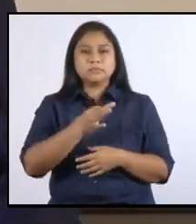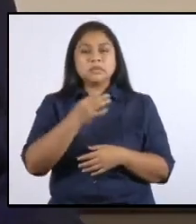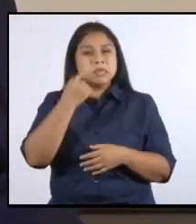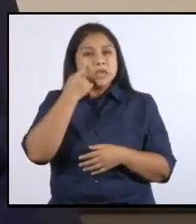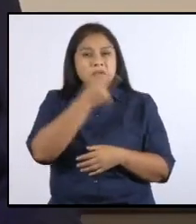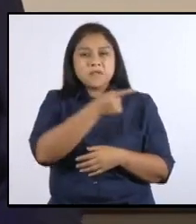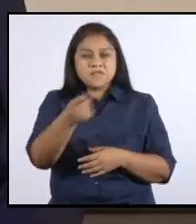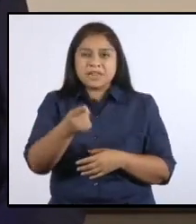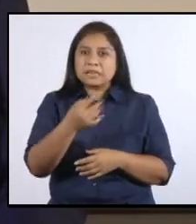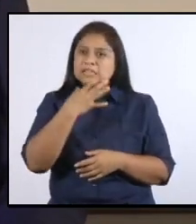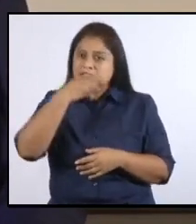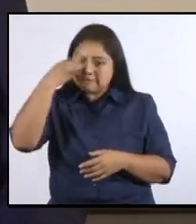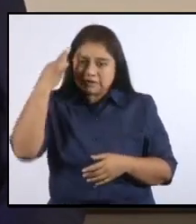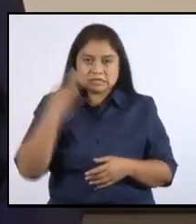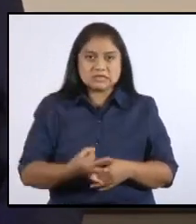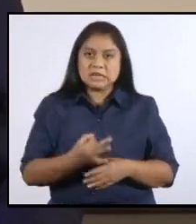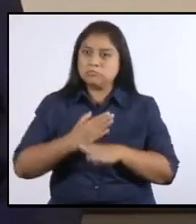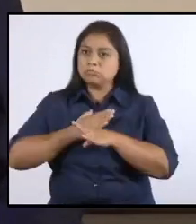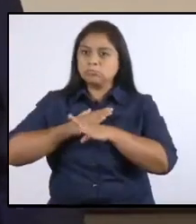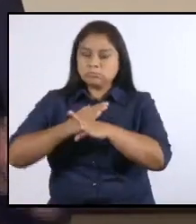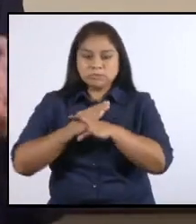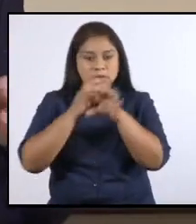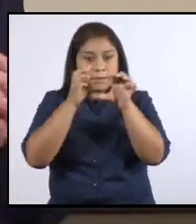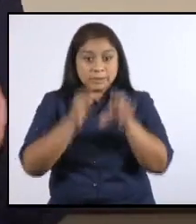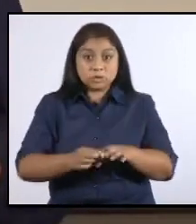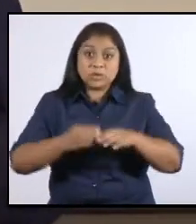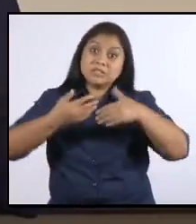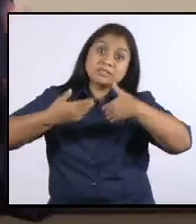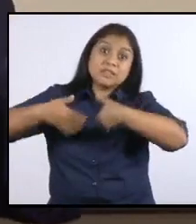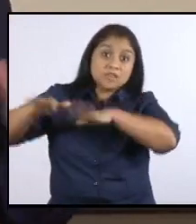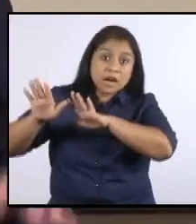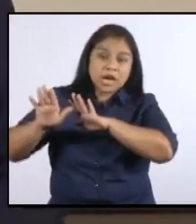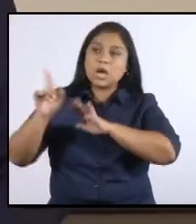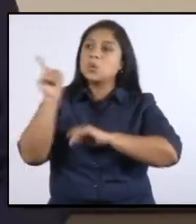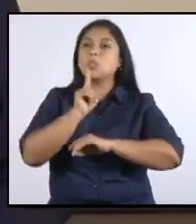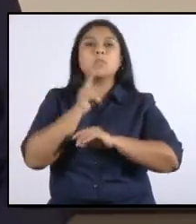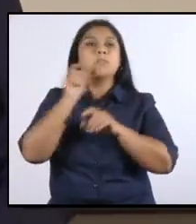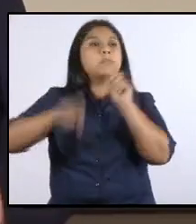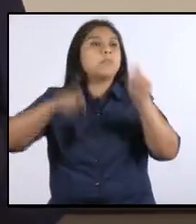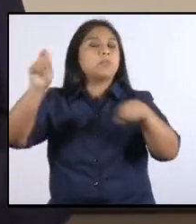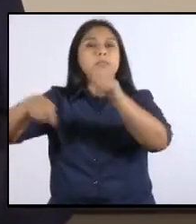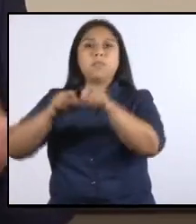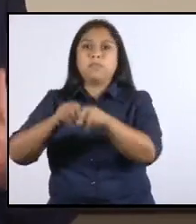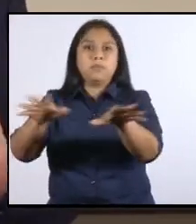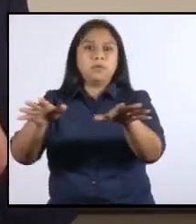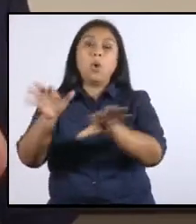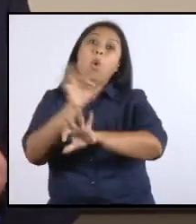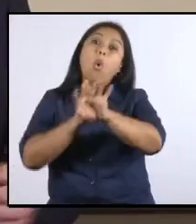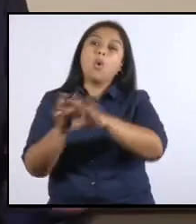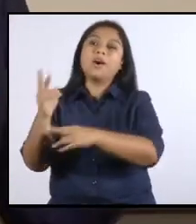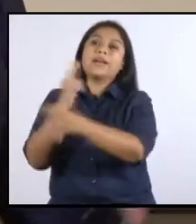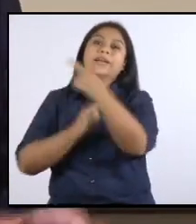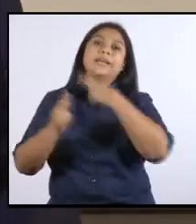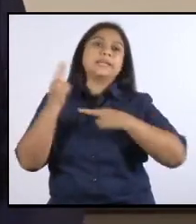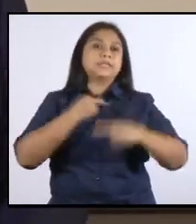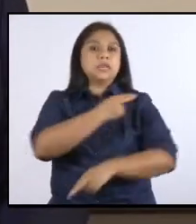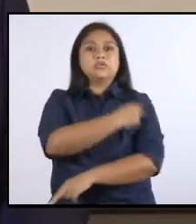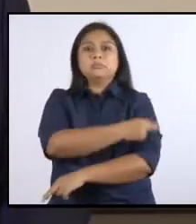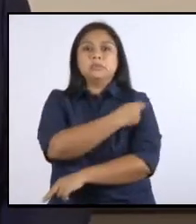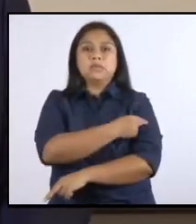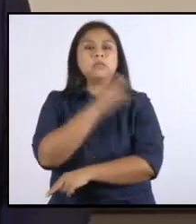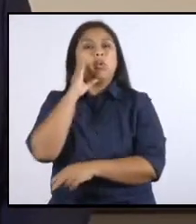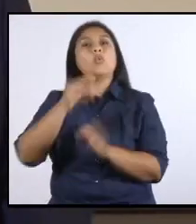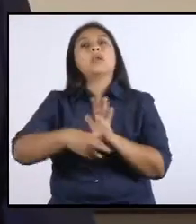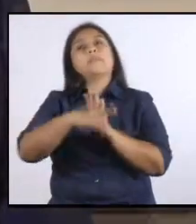tener la certeza de que la persona, cuando salga, no infecte a nadie más o vuelva a regresar al hospital porque recayó.